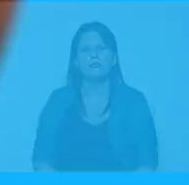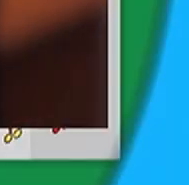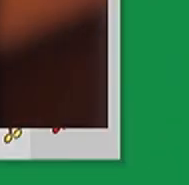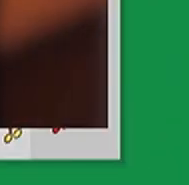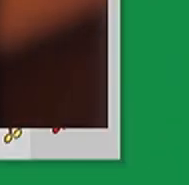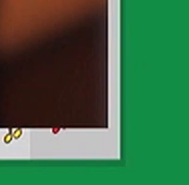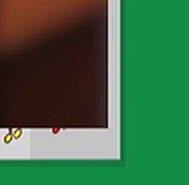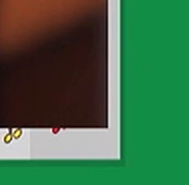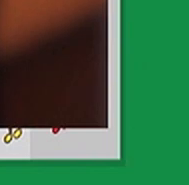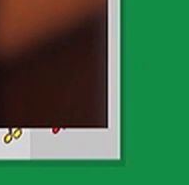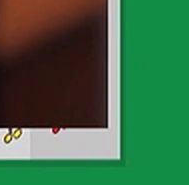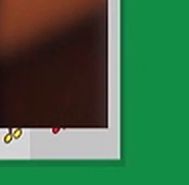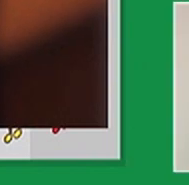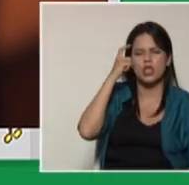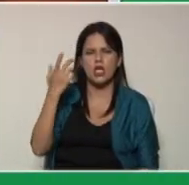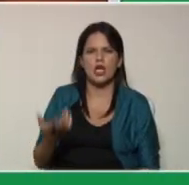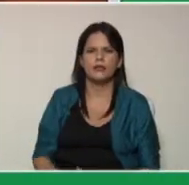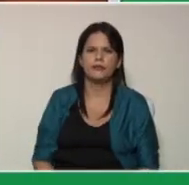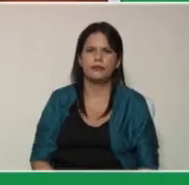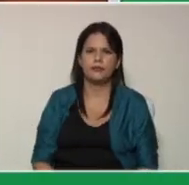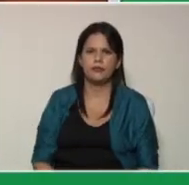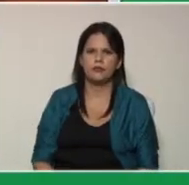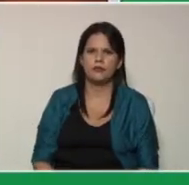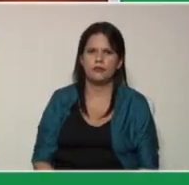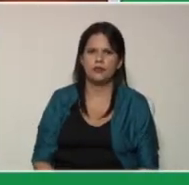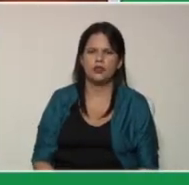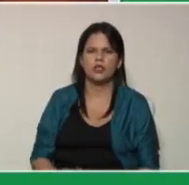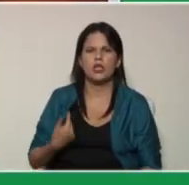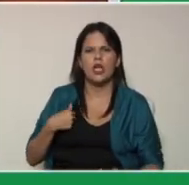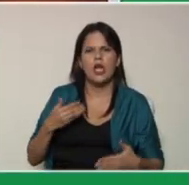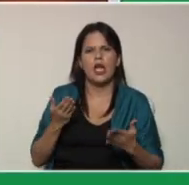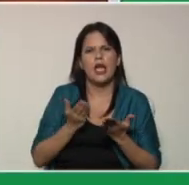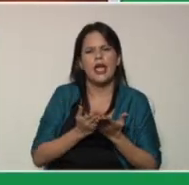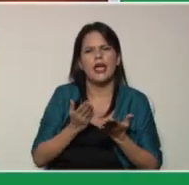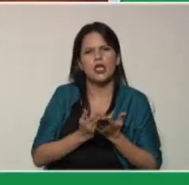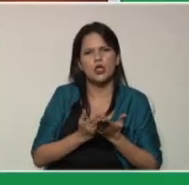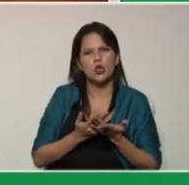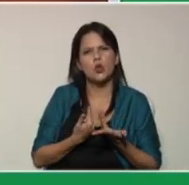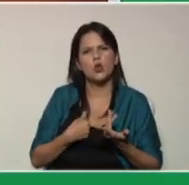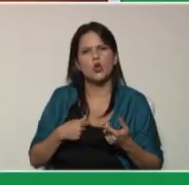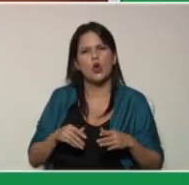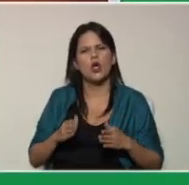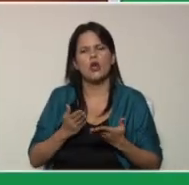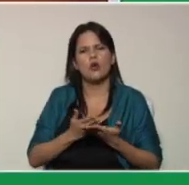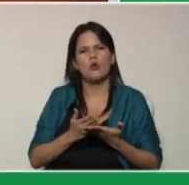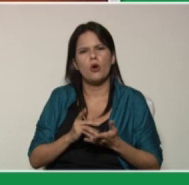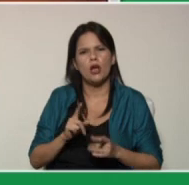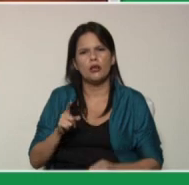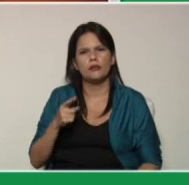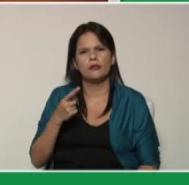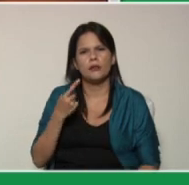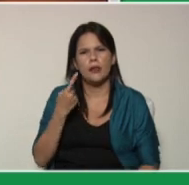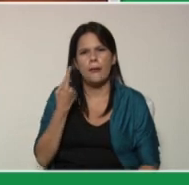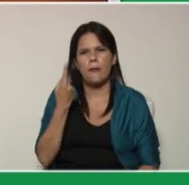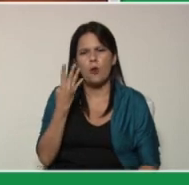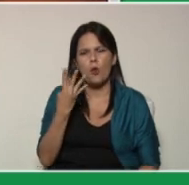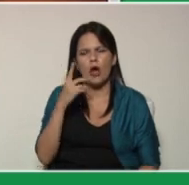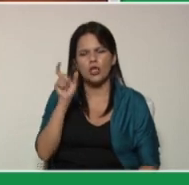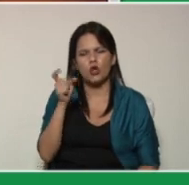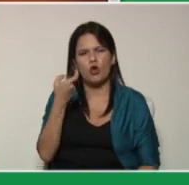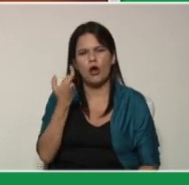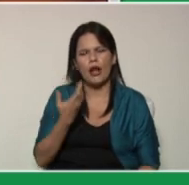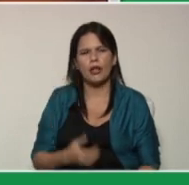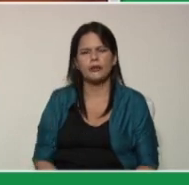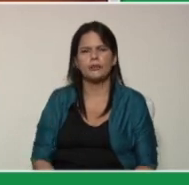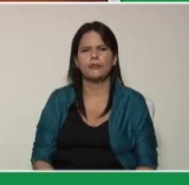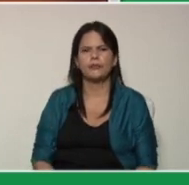buenos días mi nombre es Saria Colmenares y estudio en la unidad educativa especial Torbes estudio cuarto grado y